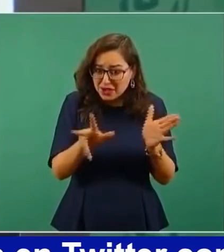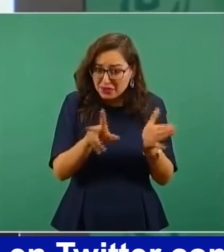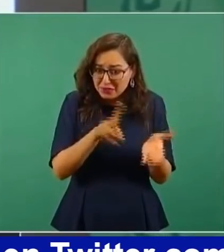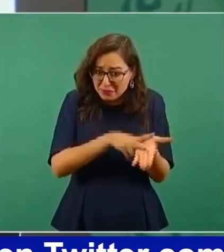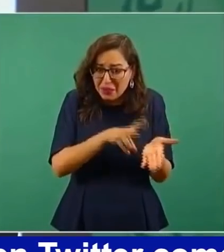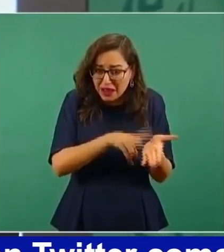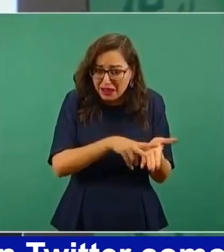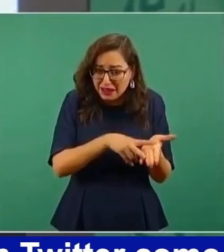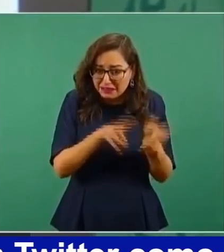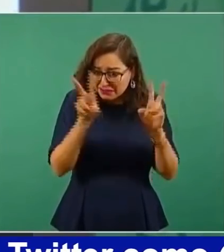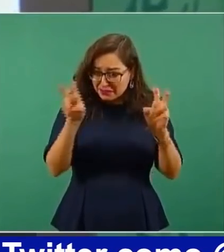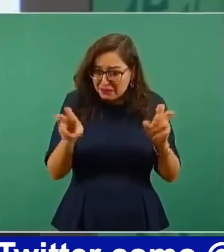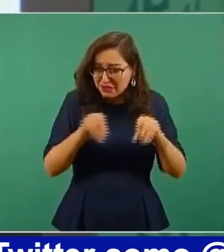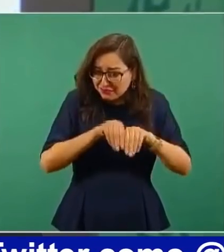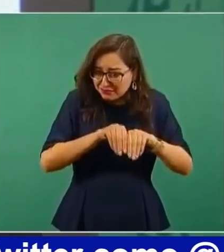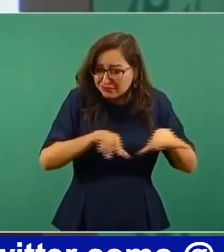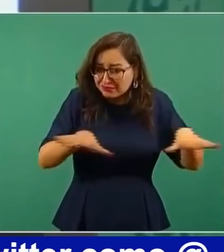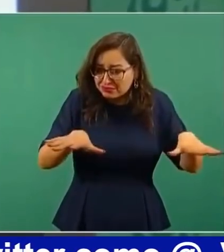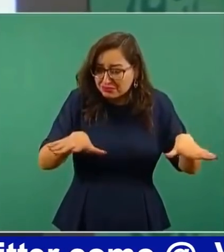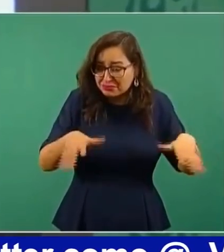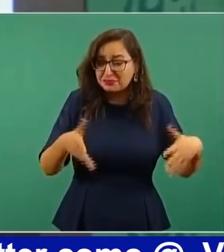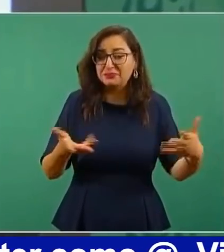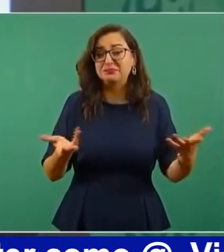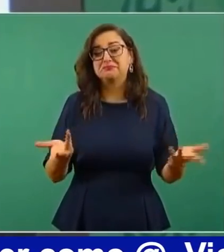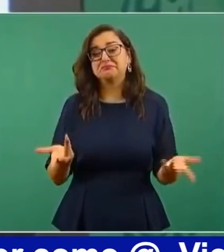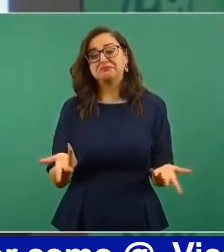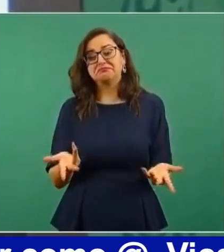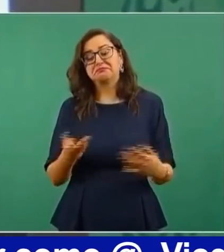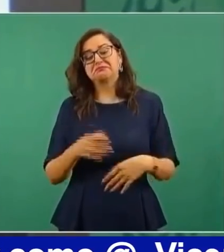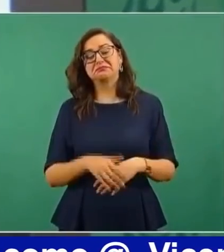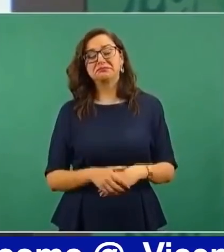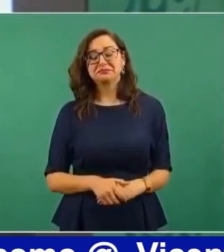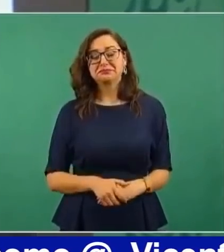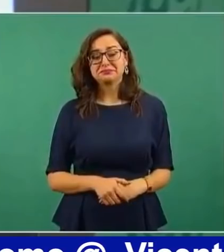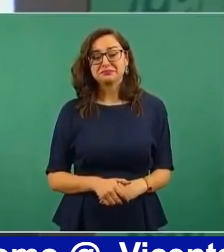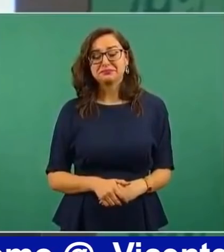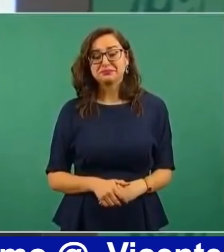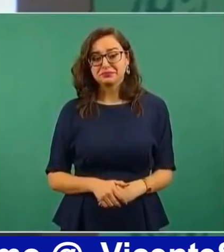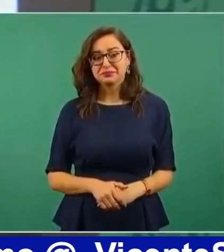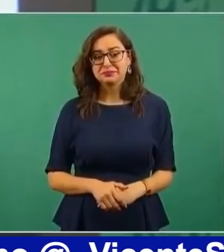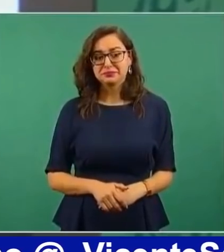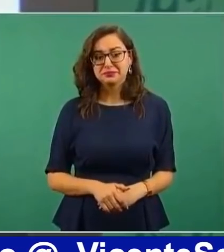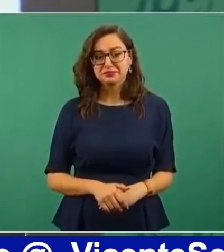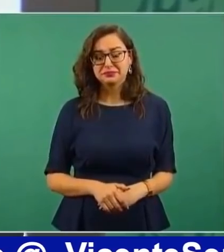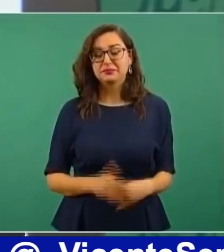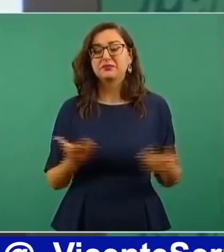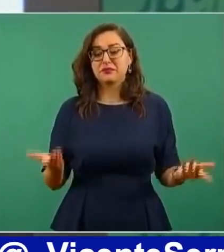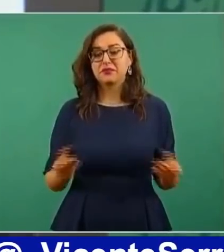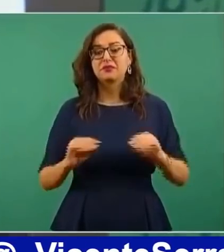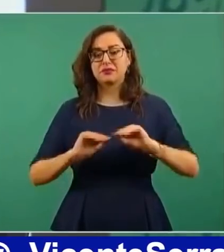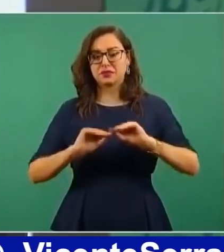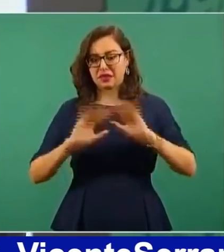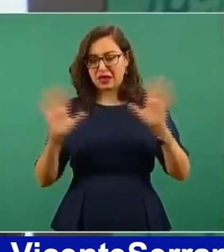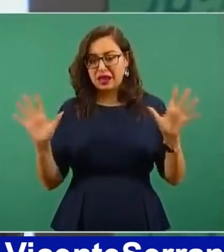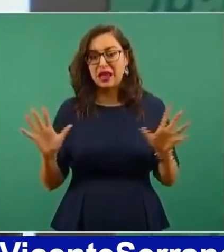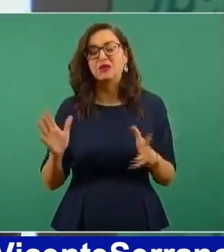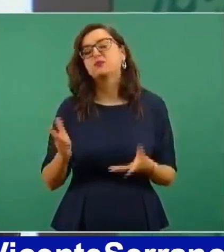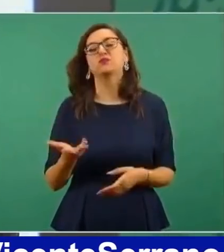la mayoría de ustedes son reporteras, son reporteros, para la gente